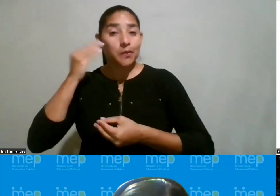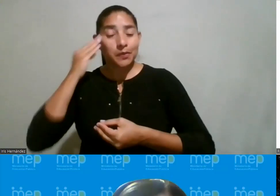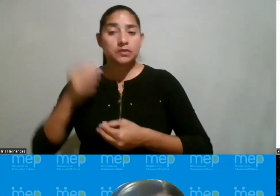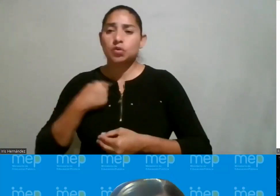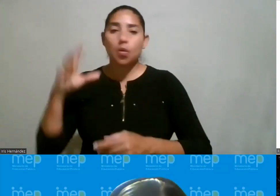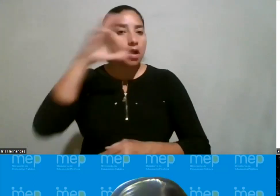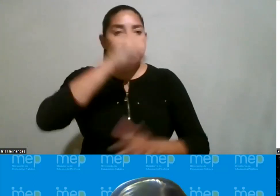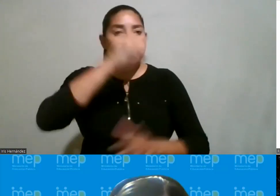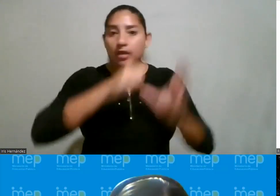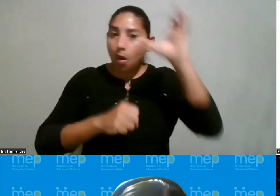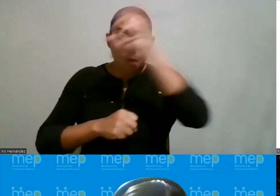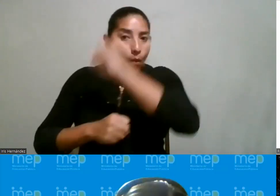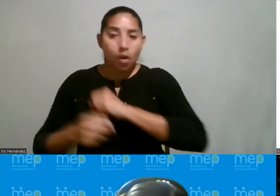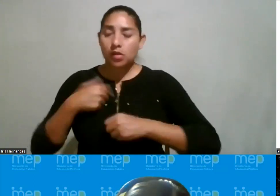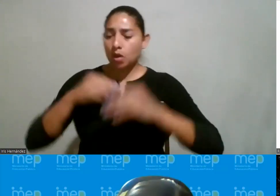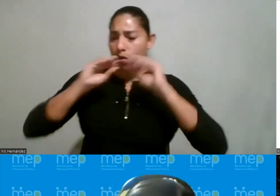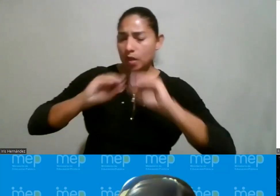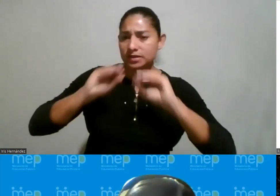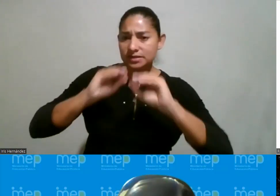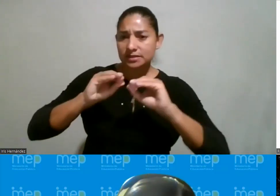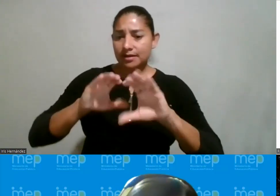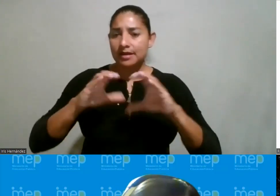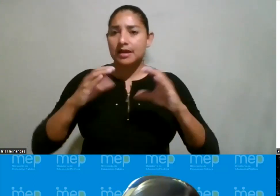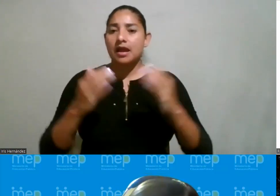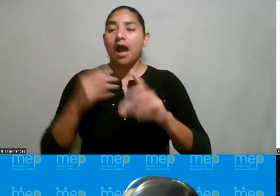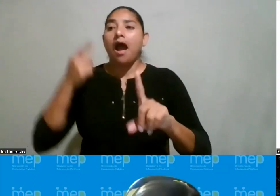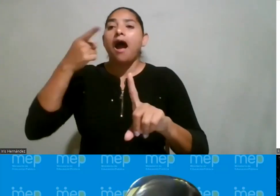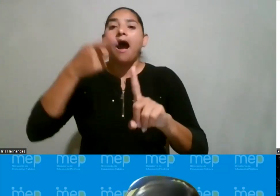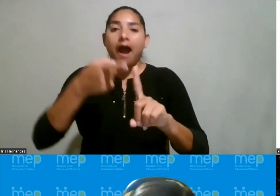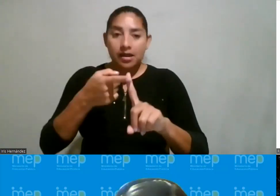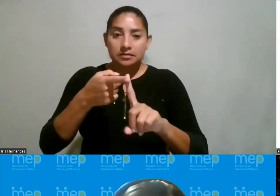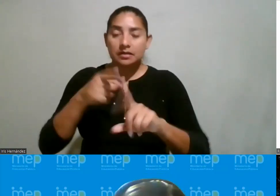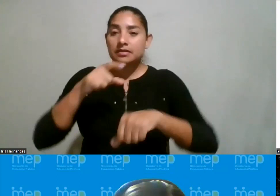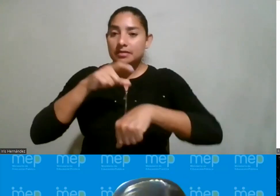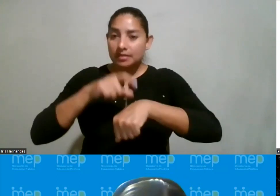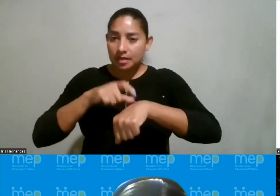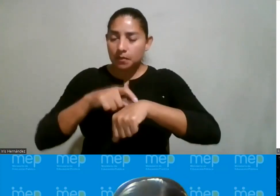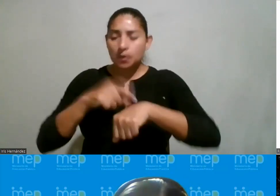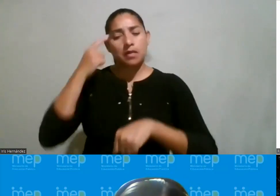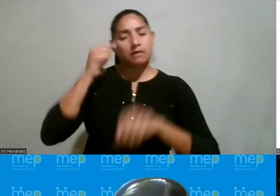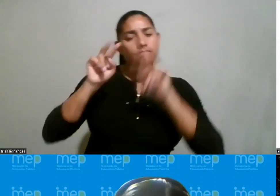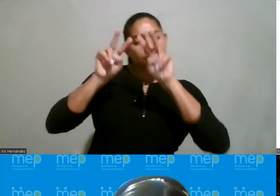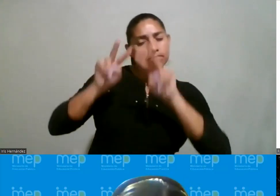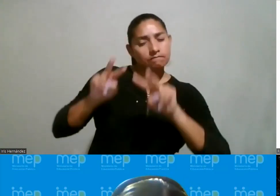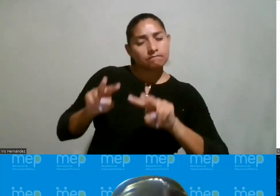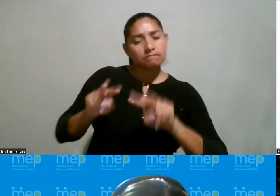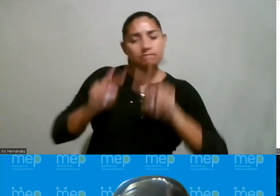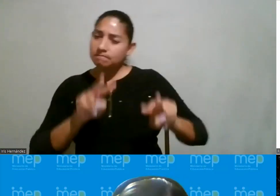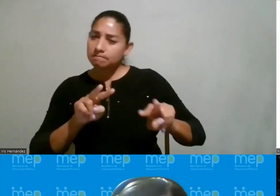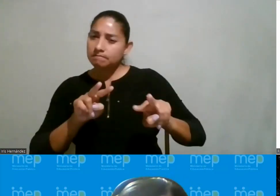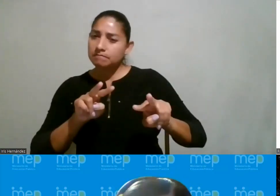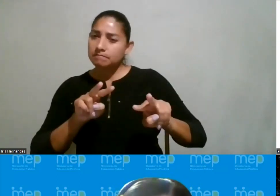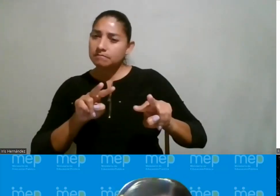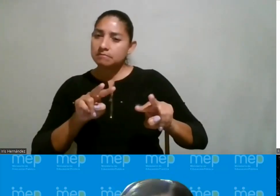dado cuenta de lo que estaba haciendo realmente en clase hasta que tuve ese tiempo como para para tratar de en una